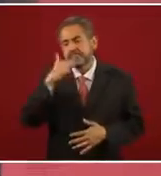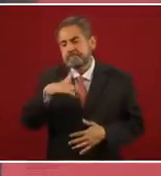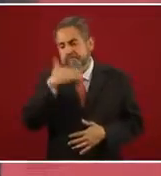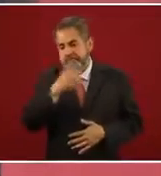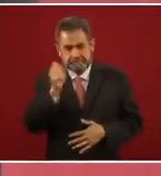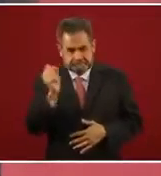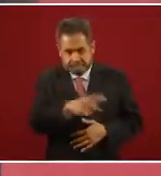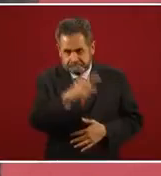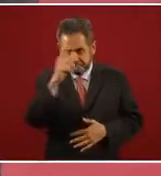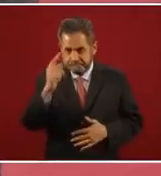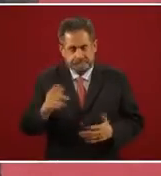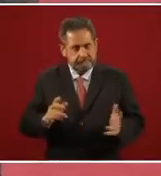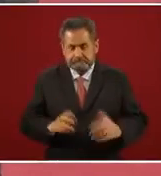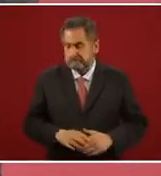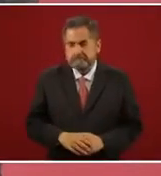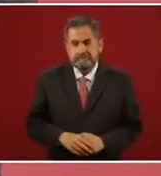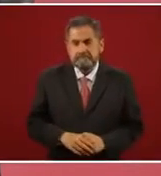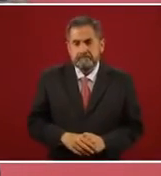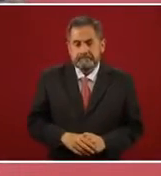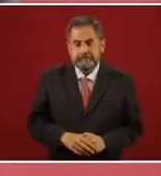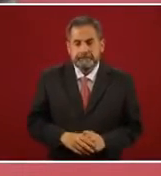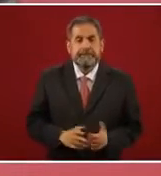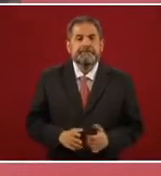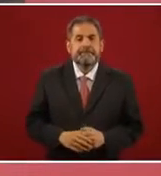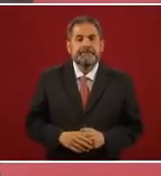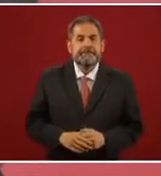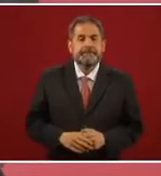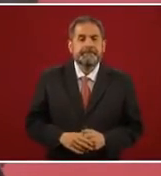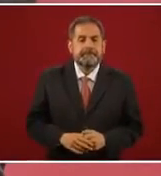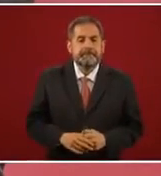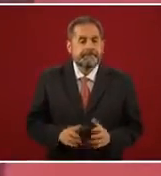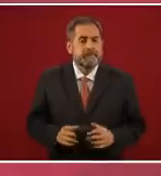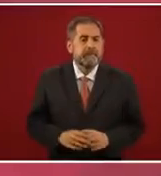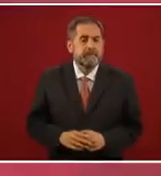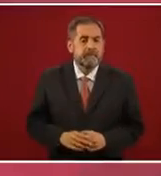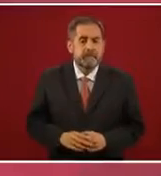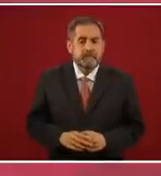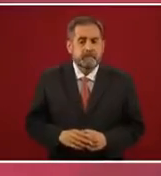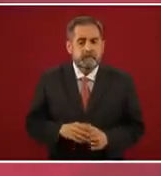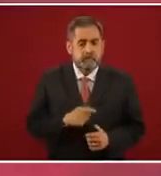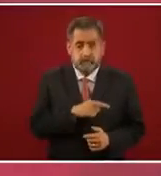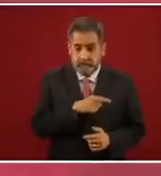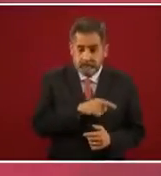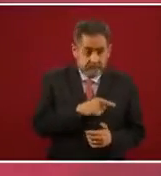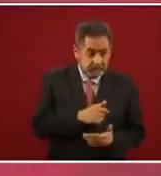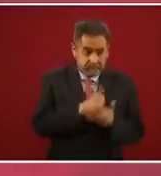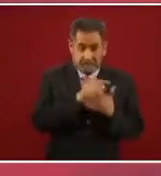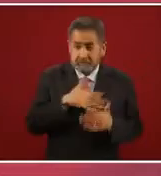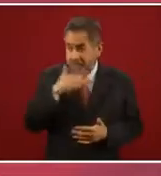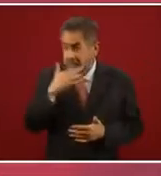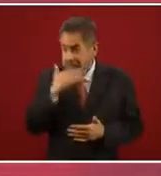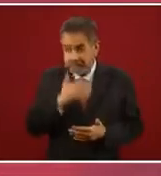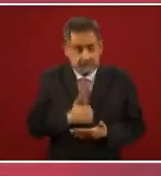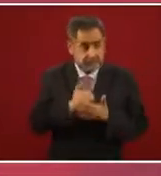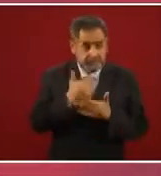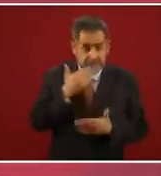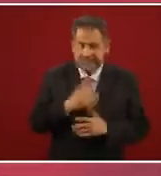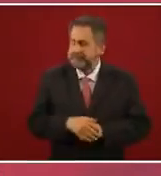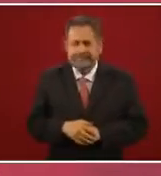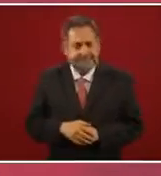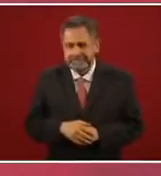o que no hay duda que son